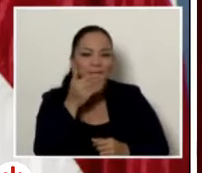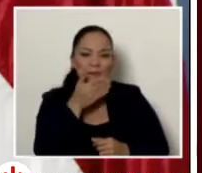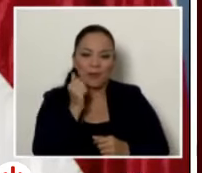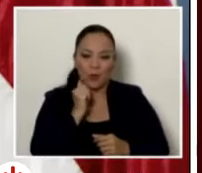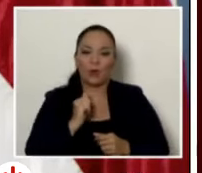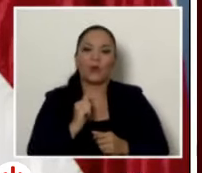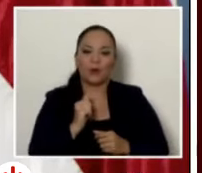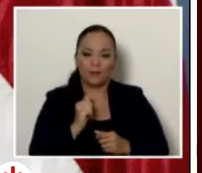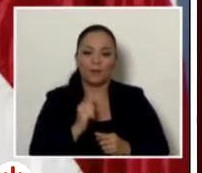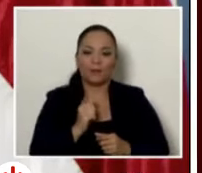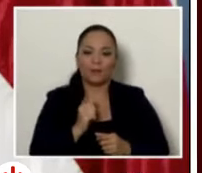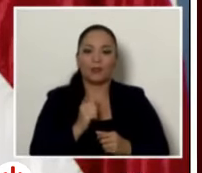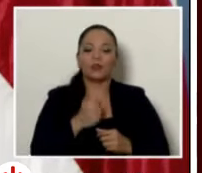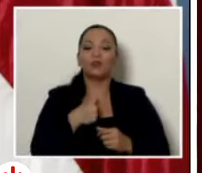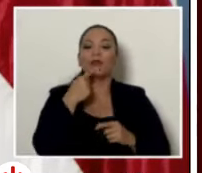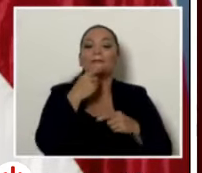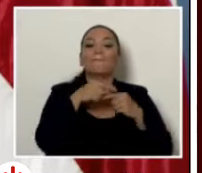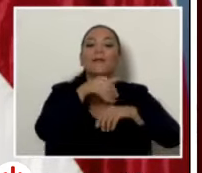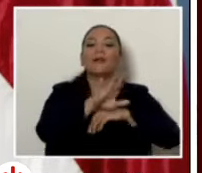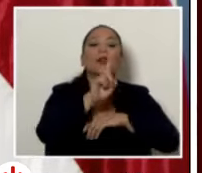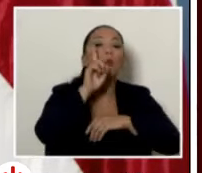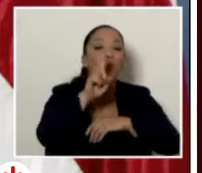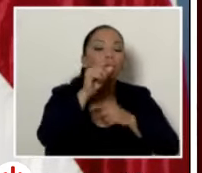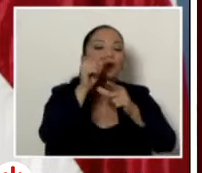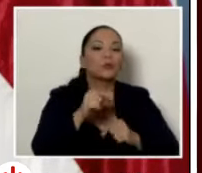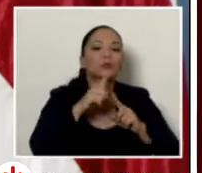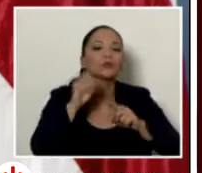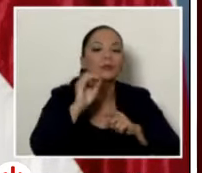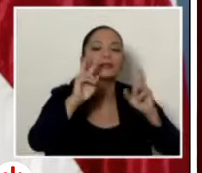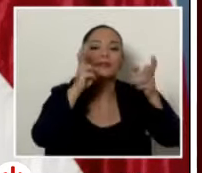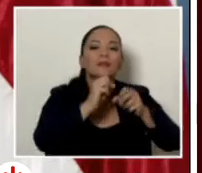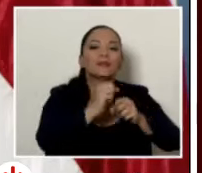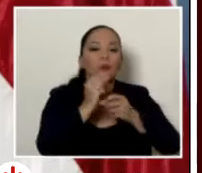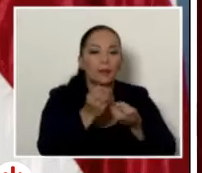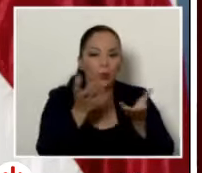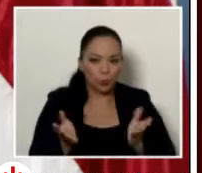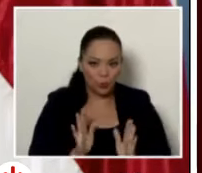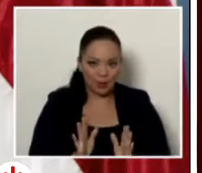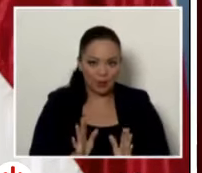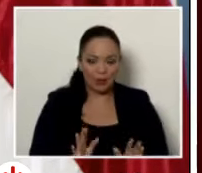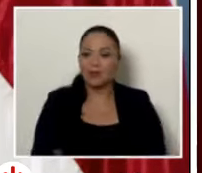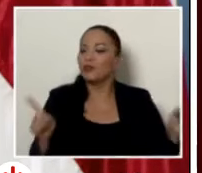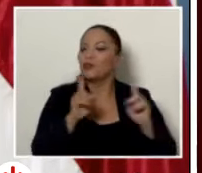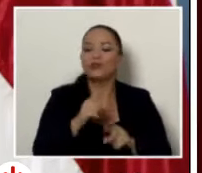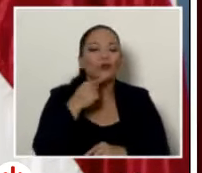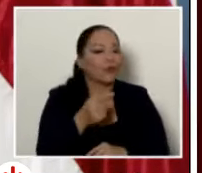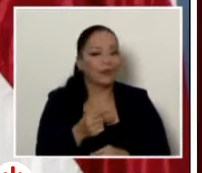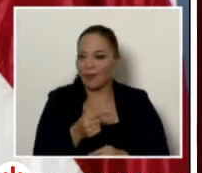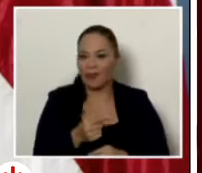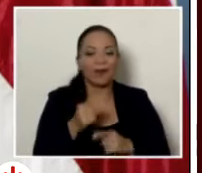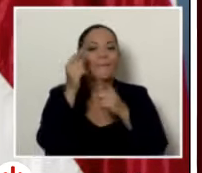mandar un presupuesto extraordinario para seguridad pública no el presupuesto